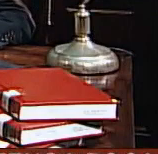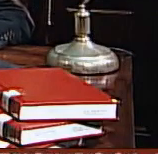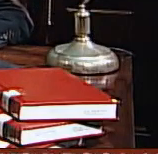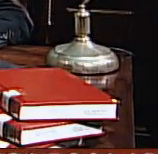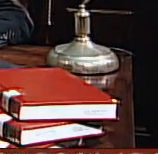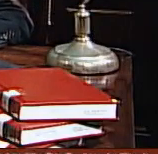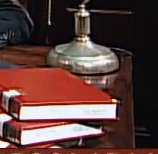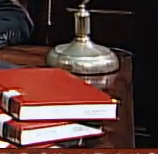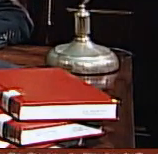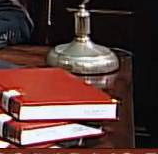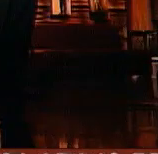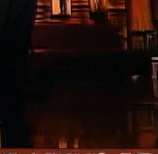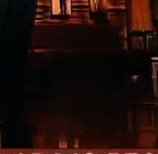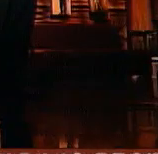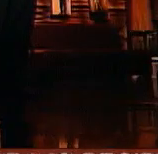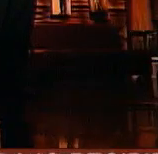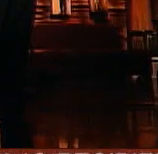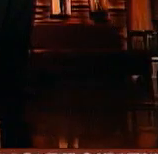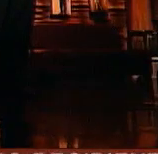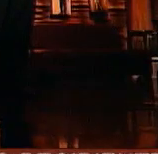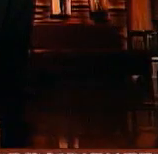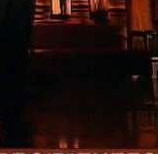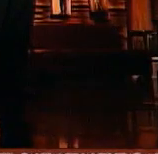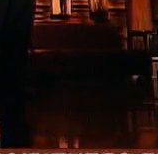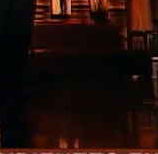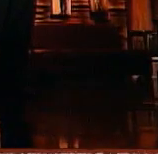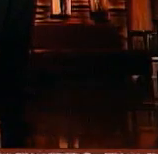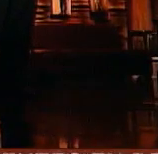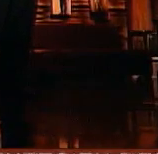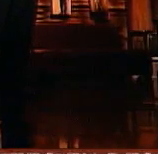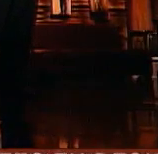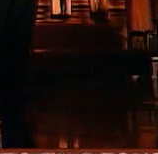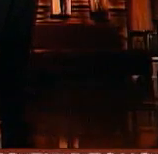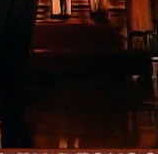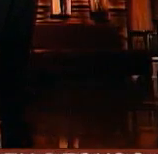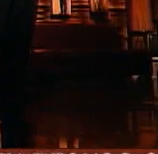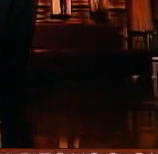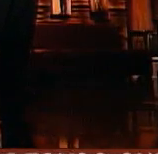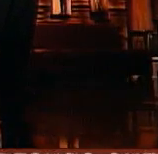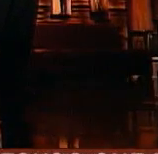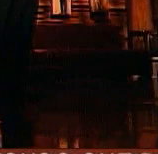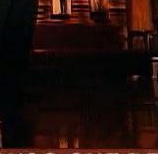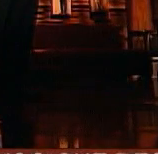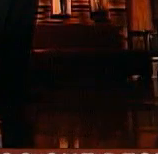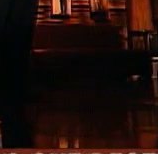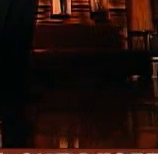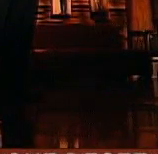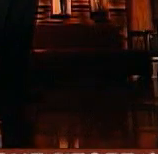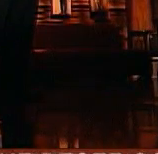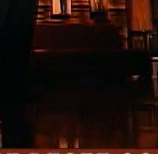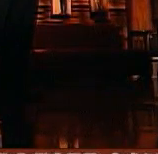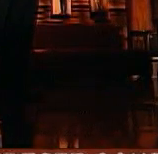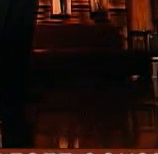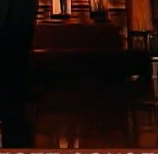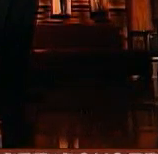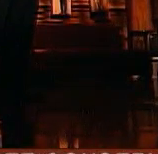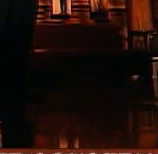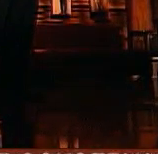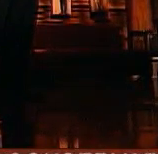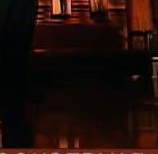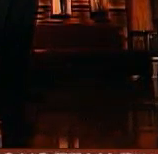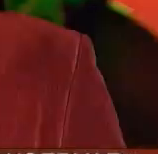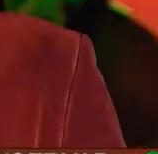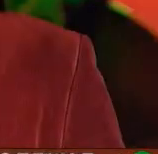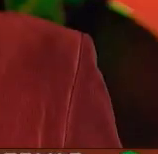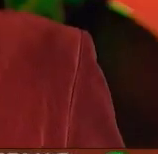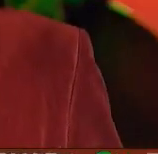y ahí seguimos así de es decir así es el arte así de móvil pues